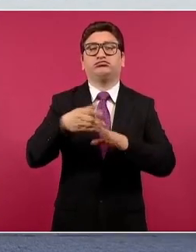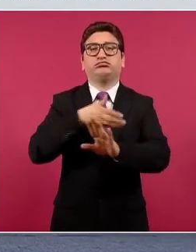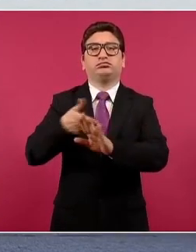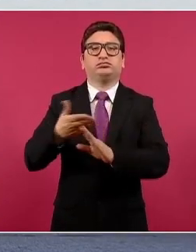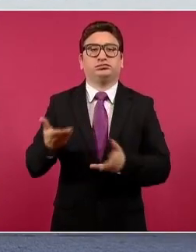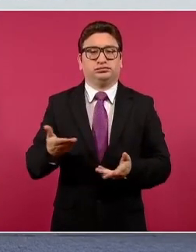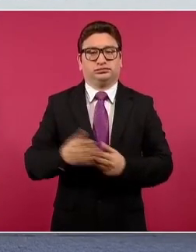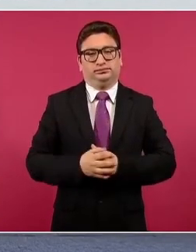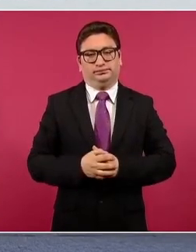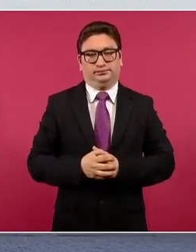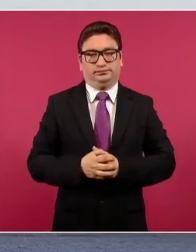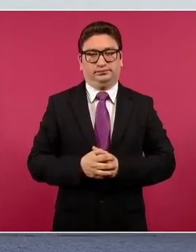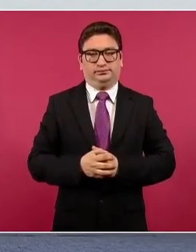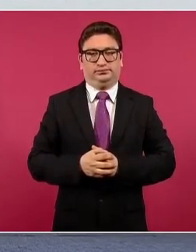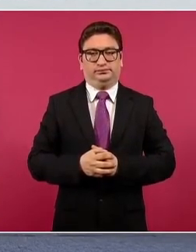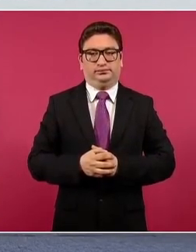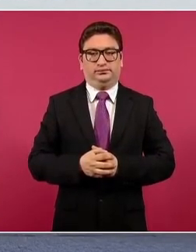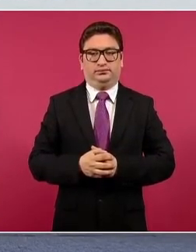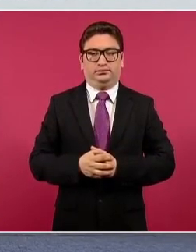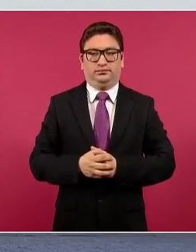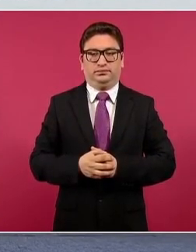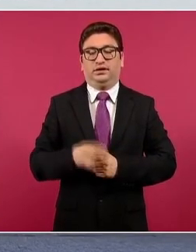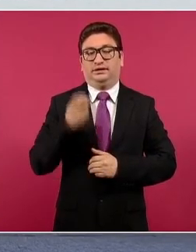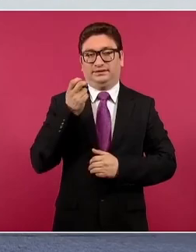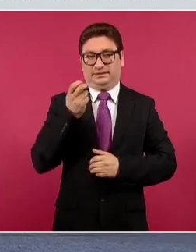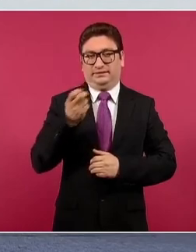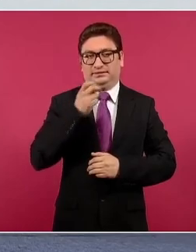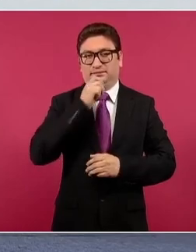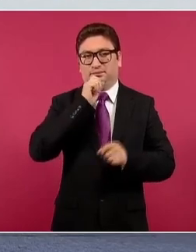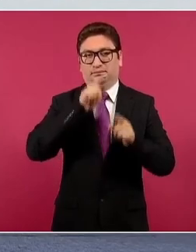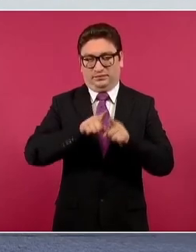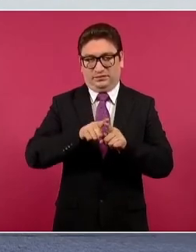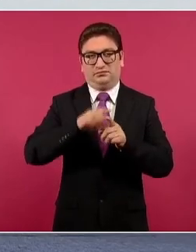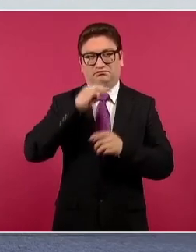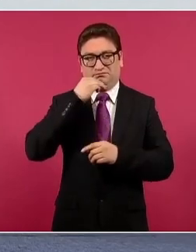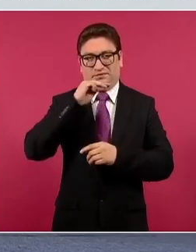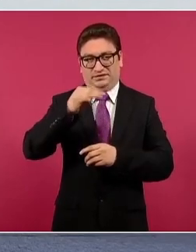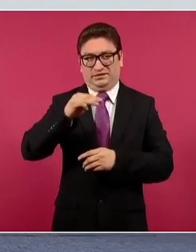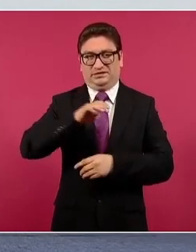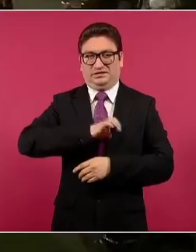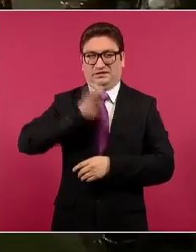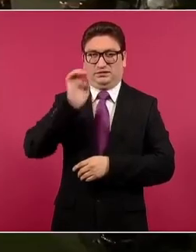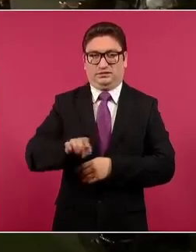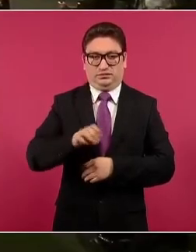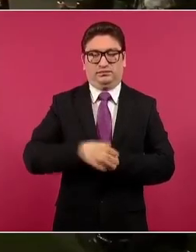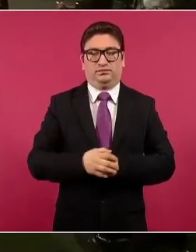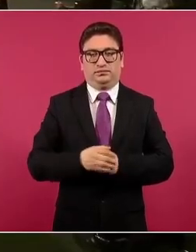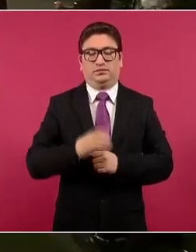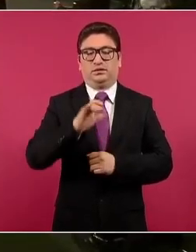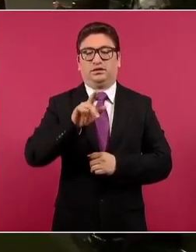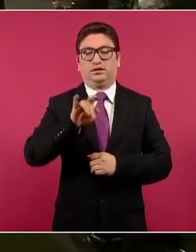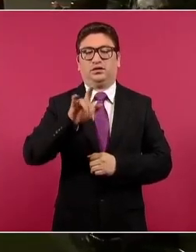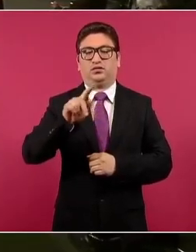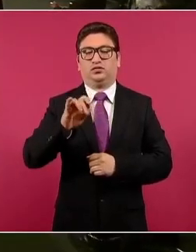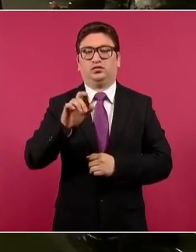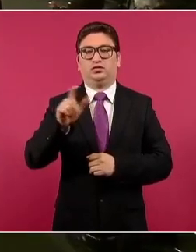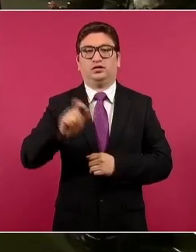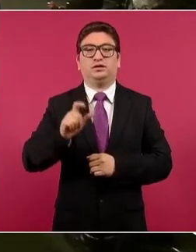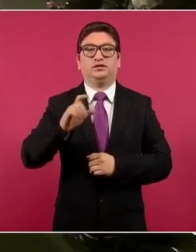este es también un mensaje de odio. Vemos también a Claudio X. González.